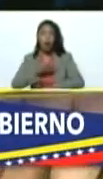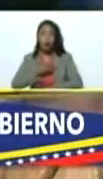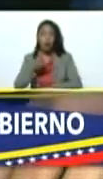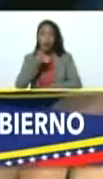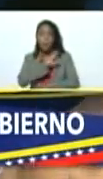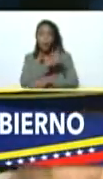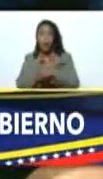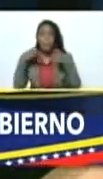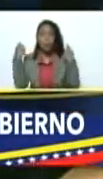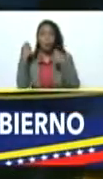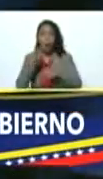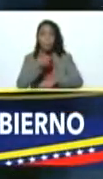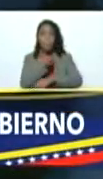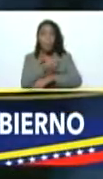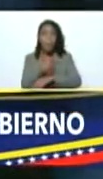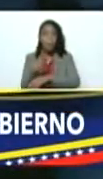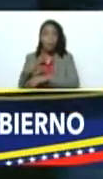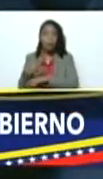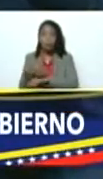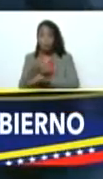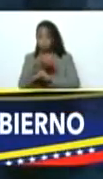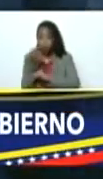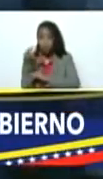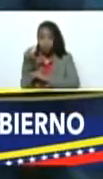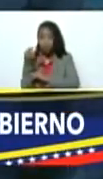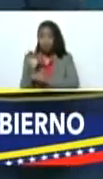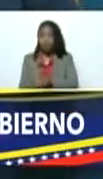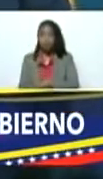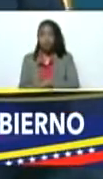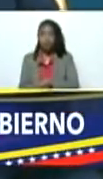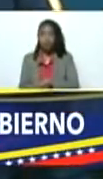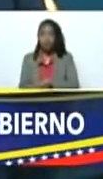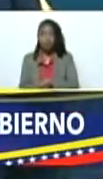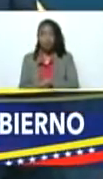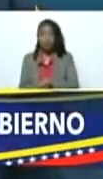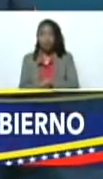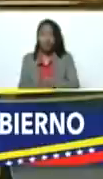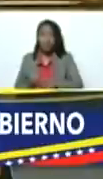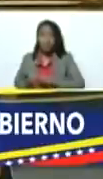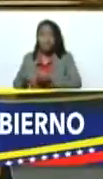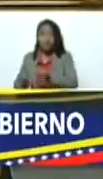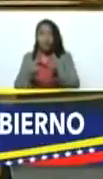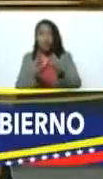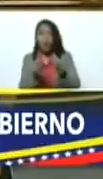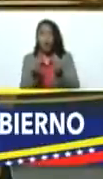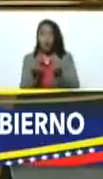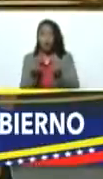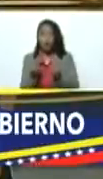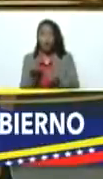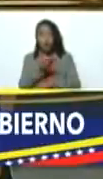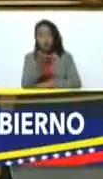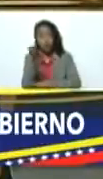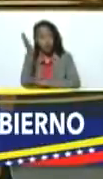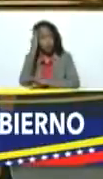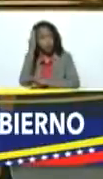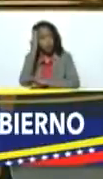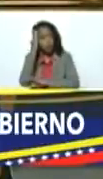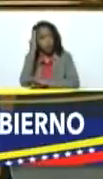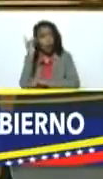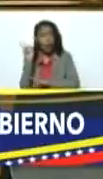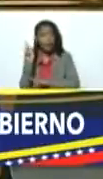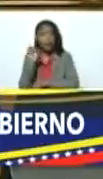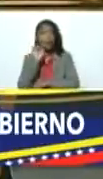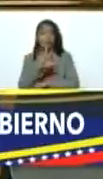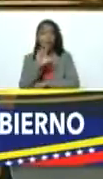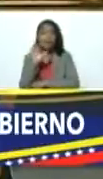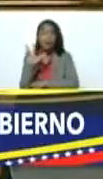popular correcto la distribución de los recursos como ustedes saben es un treinta